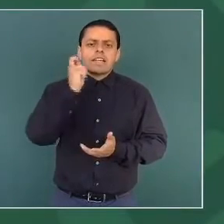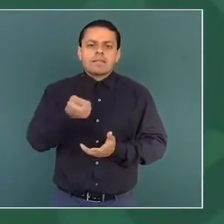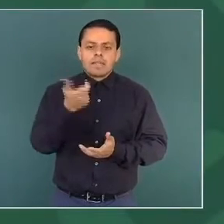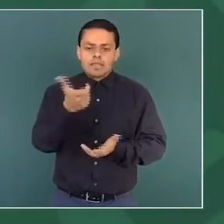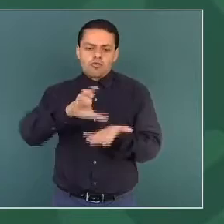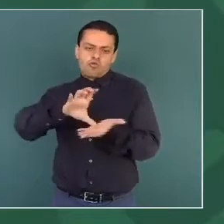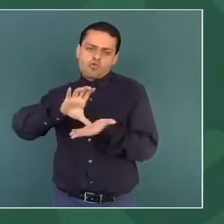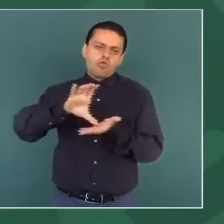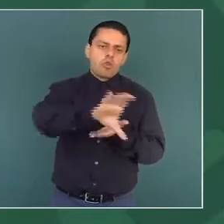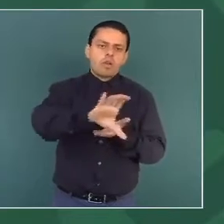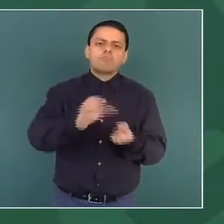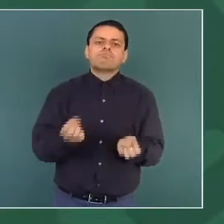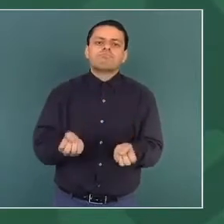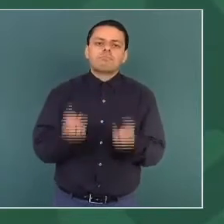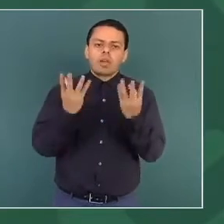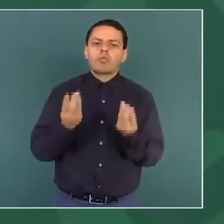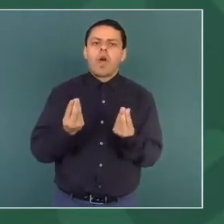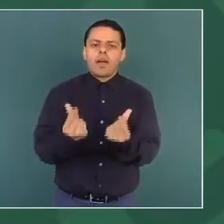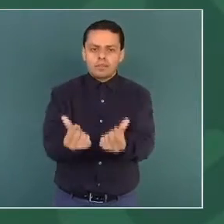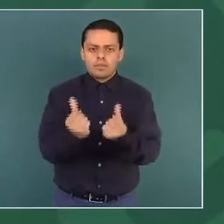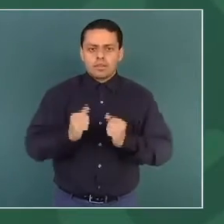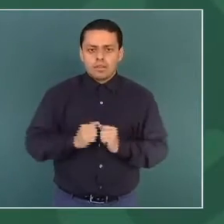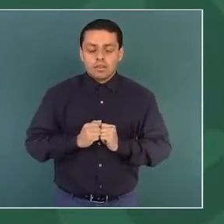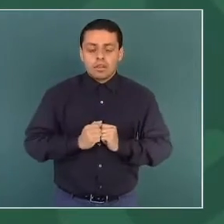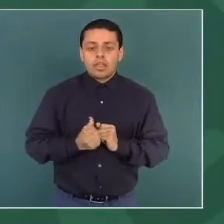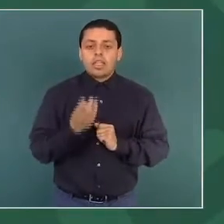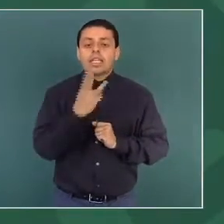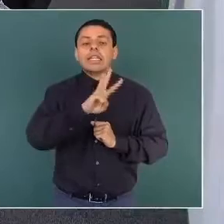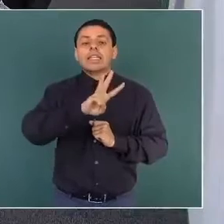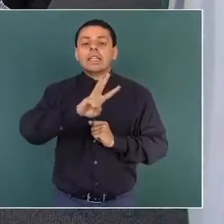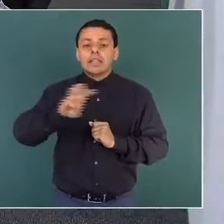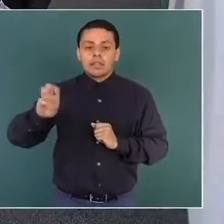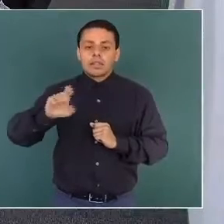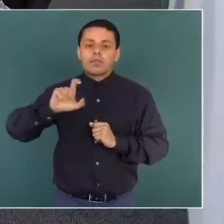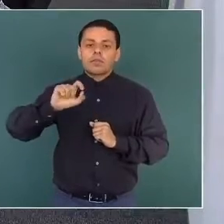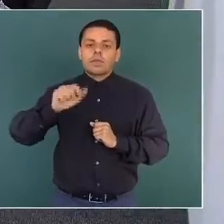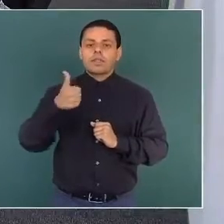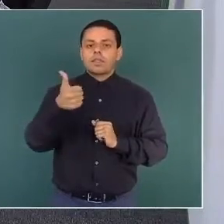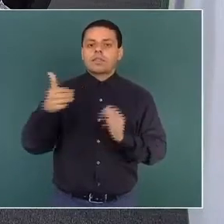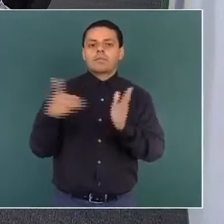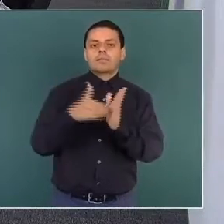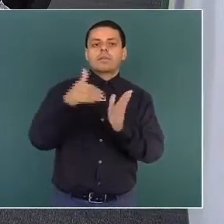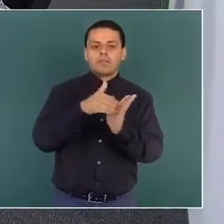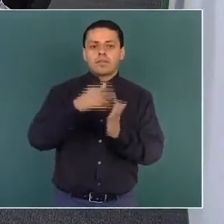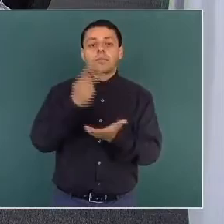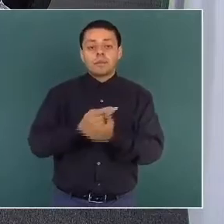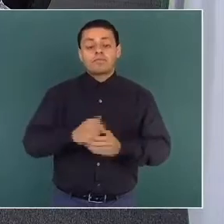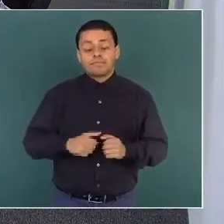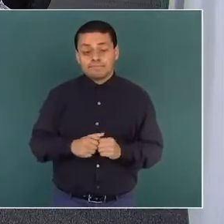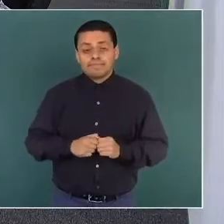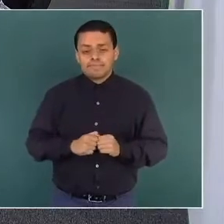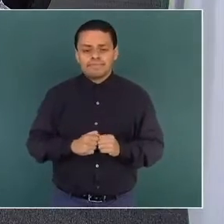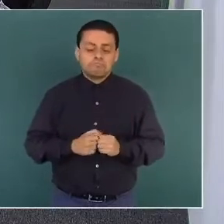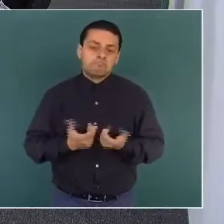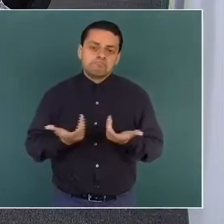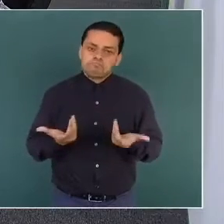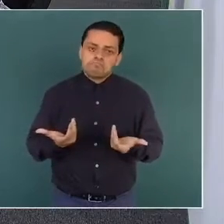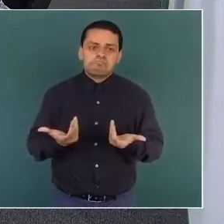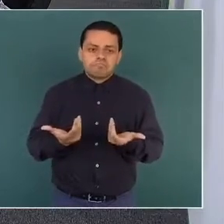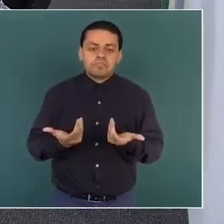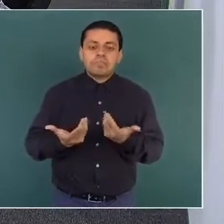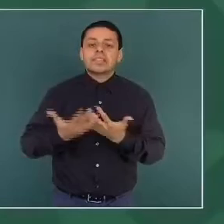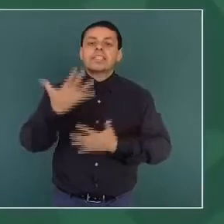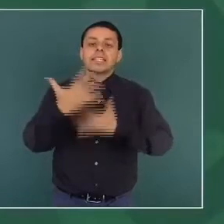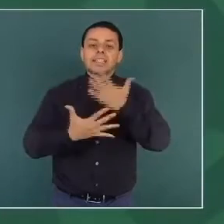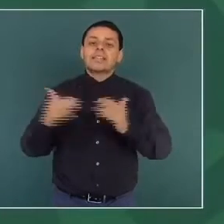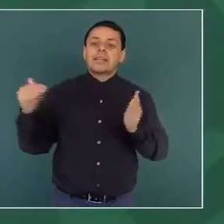de 326 millones de pesos. En general, en estos 15